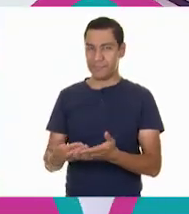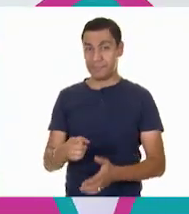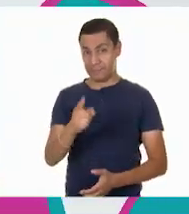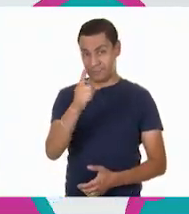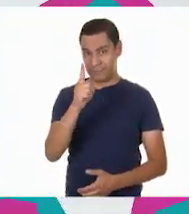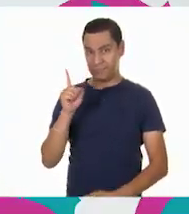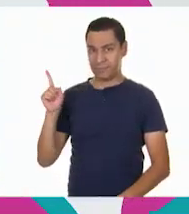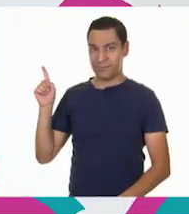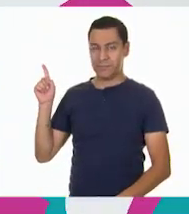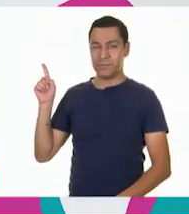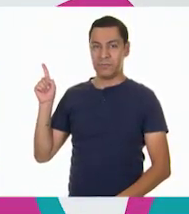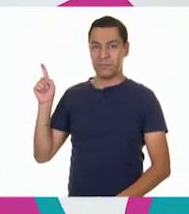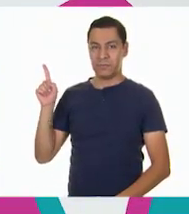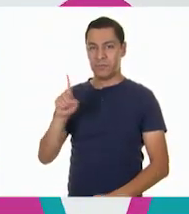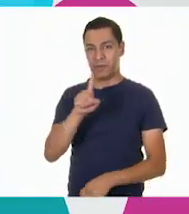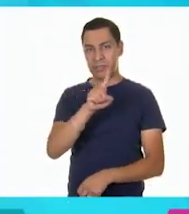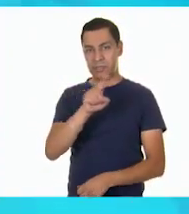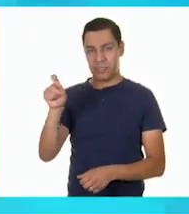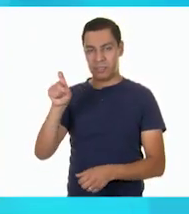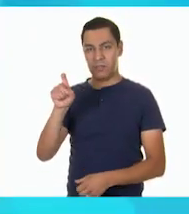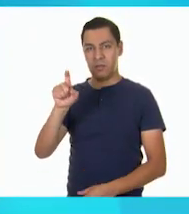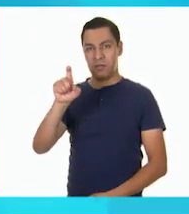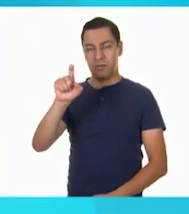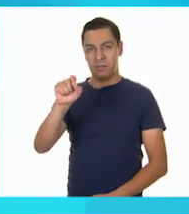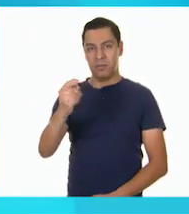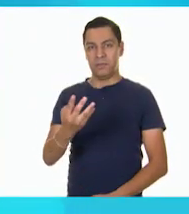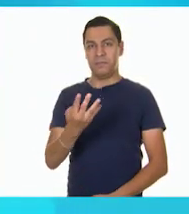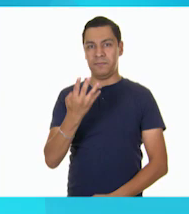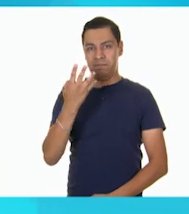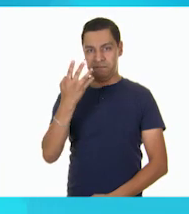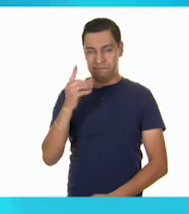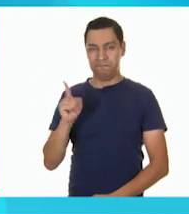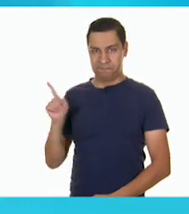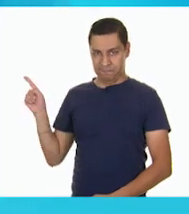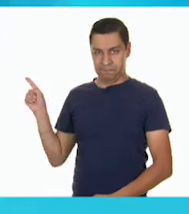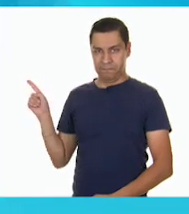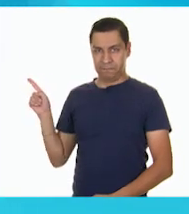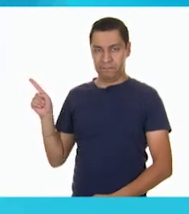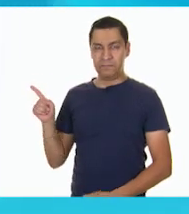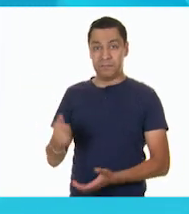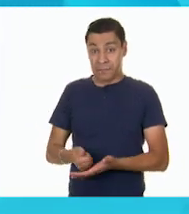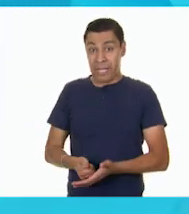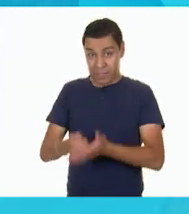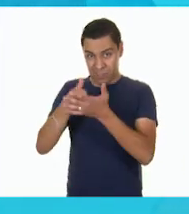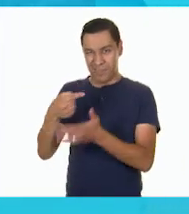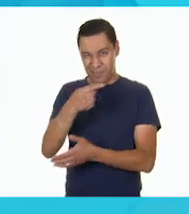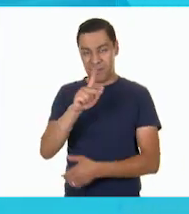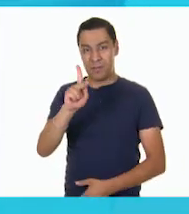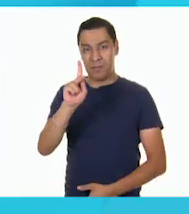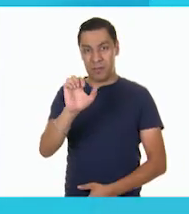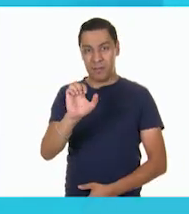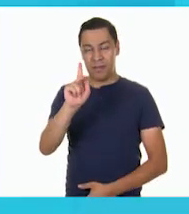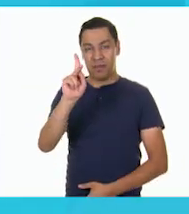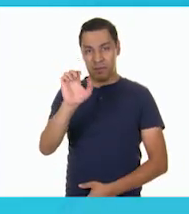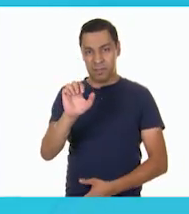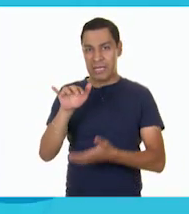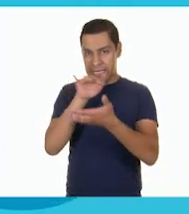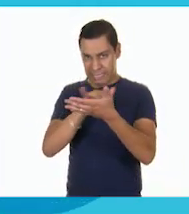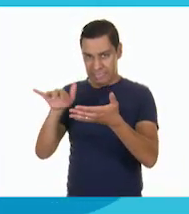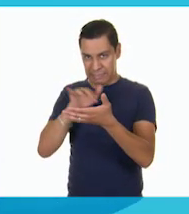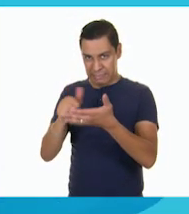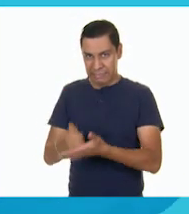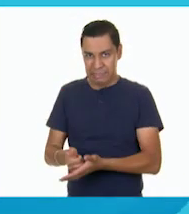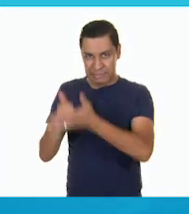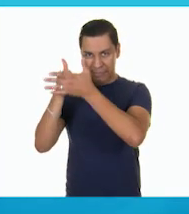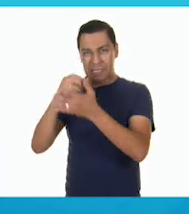niños, la página 124 de su libro de conocimiento del medio. ¿Me ayudas a leer, Pepe, por favor? Claro que sí, maestra. Aquí dice, las